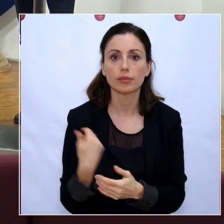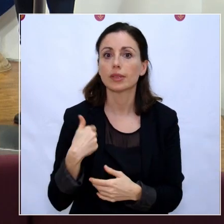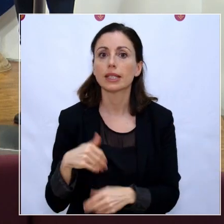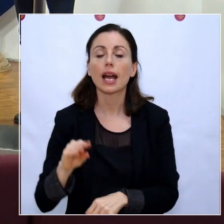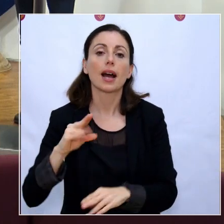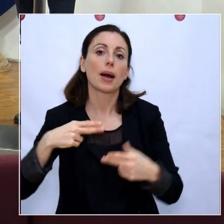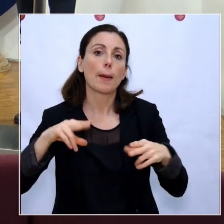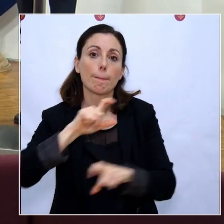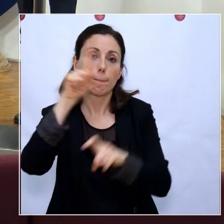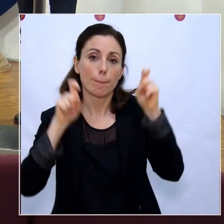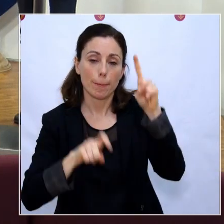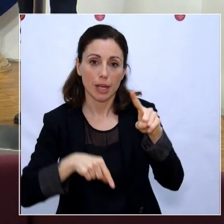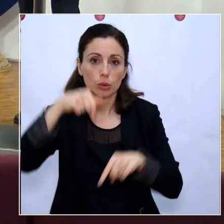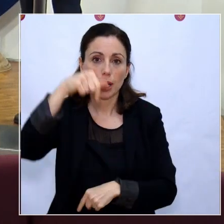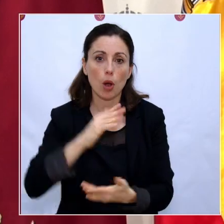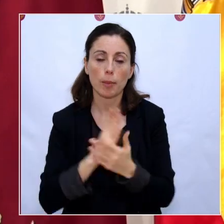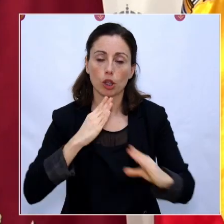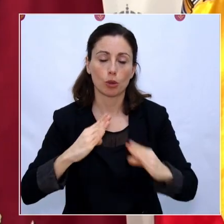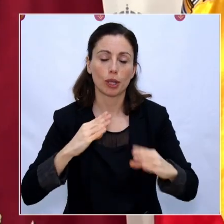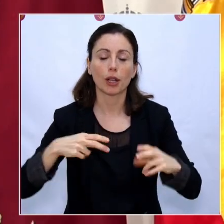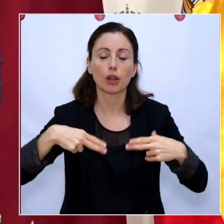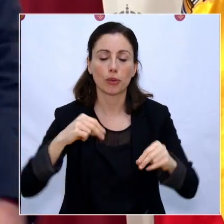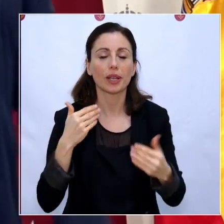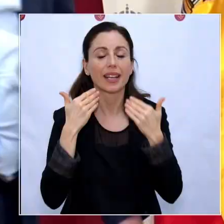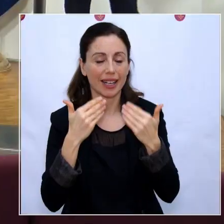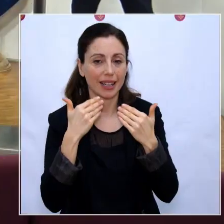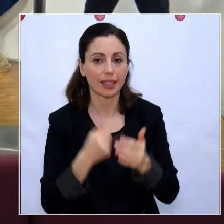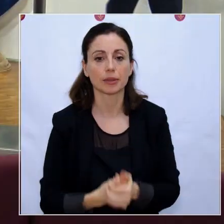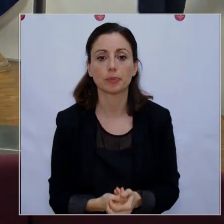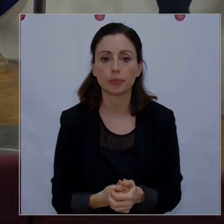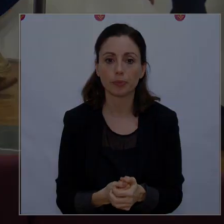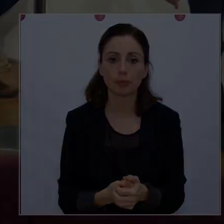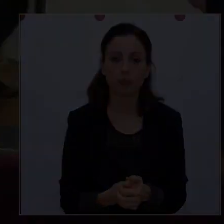han trasladado los medios de comunicación en el día de hoy Muy bien, muchas gracias Gracias Gracias Gracias Gracias Gracias Gracias